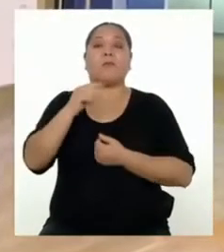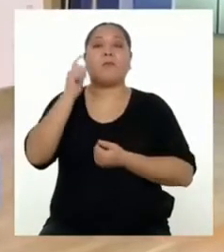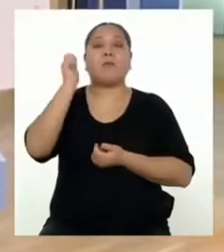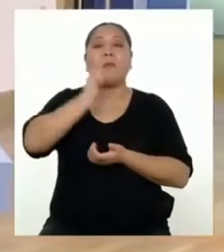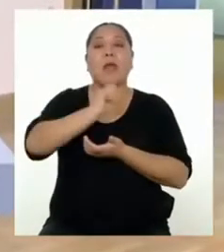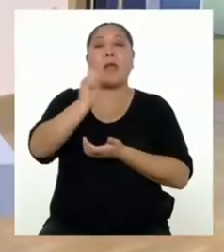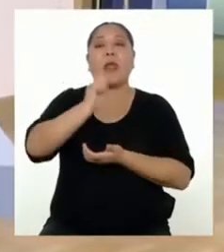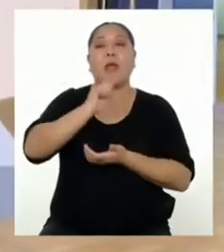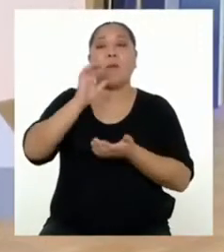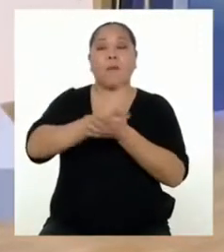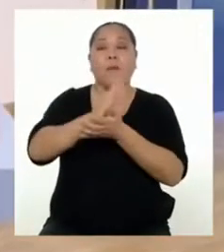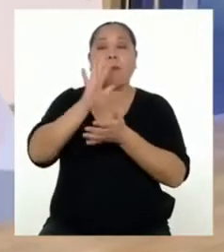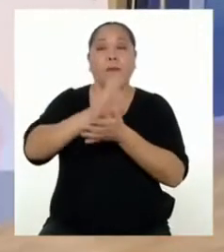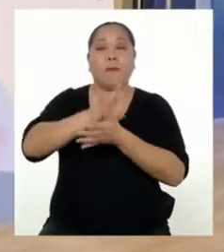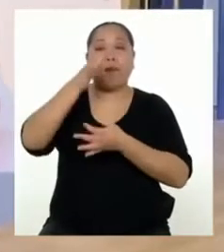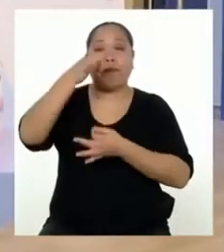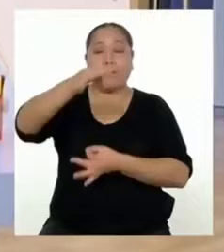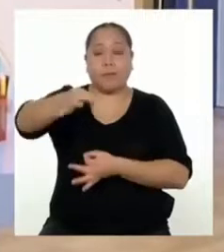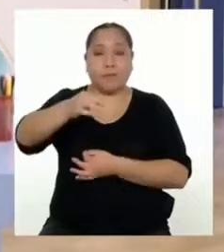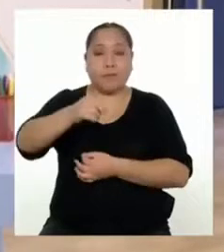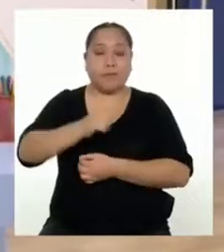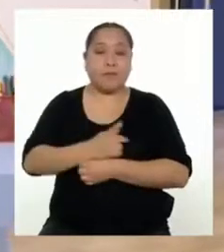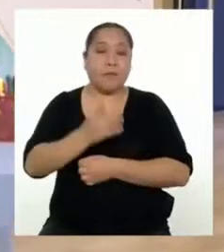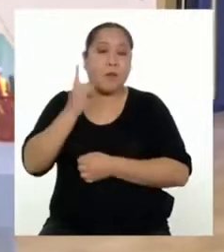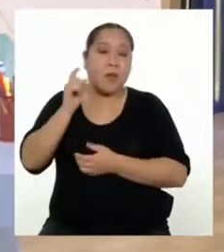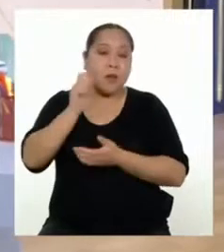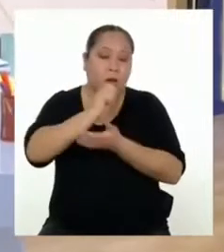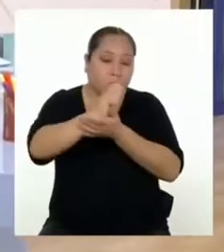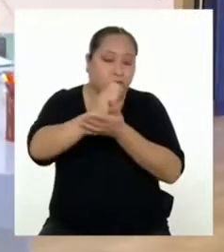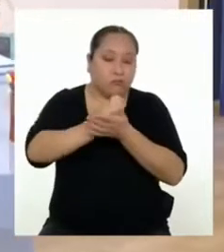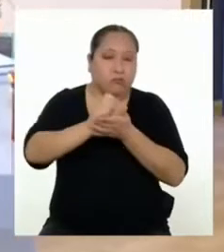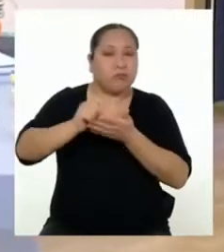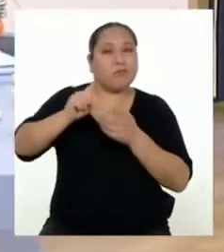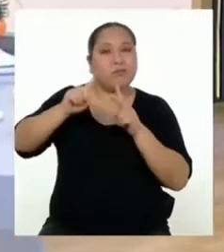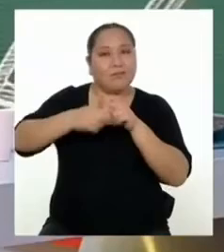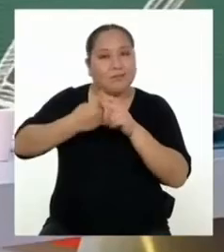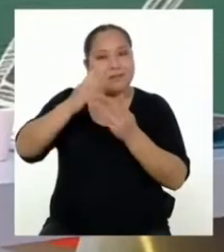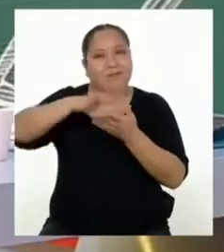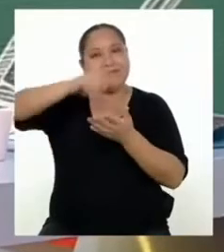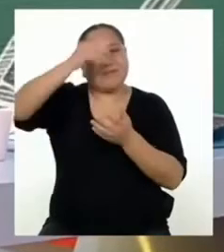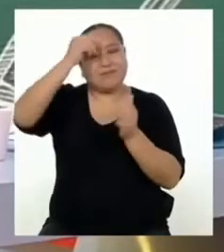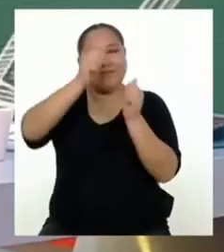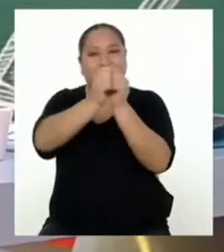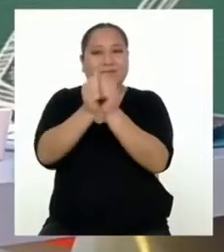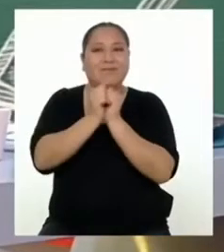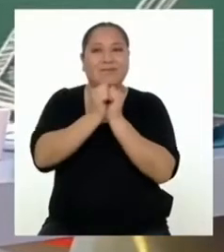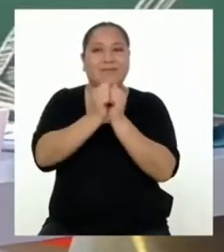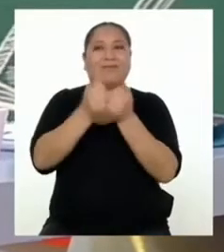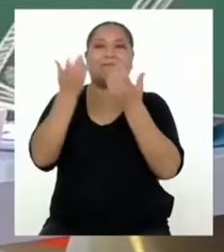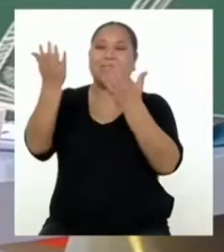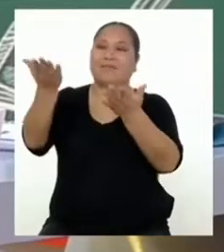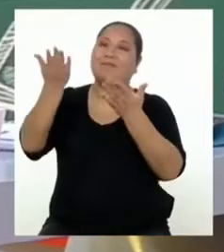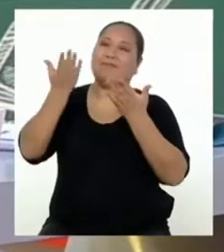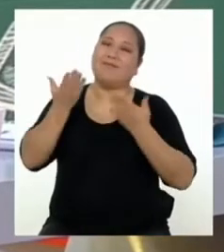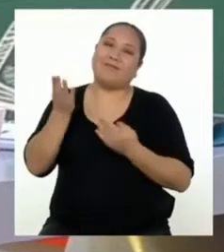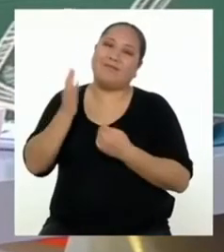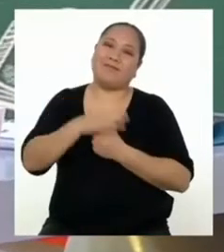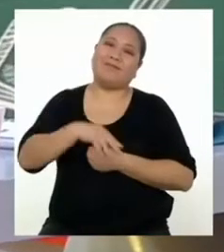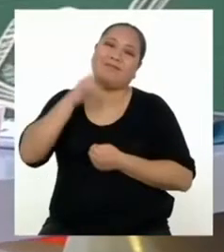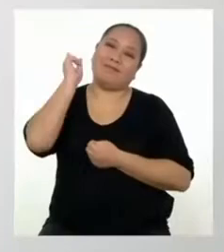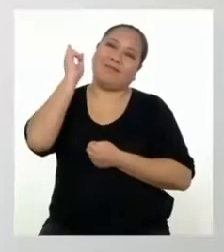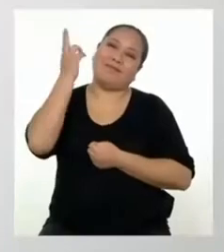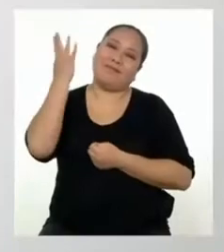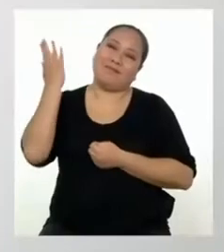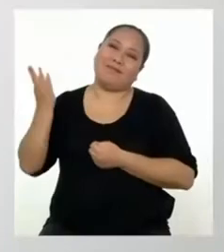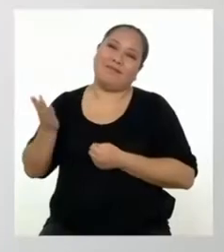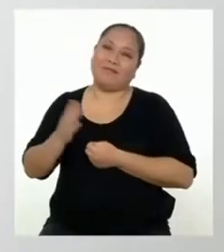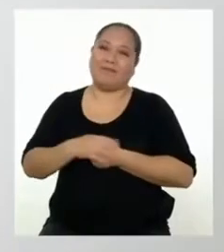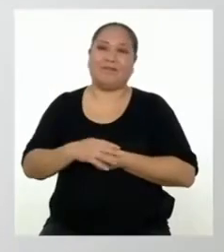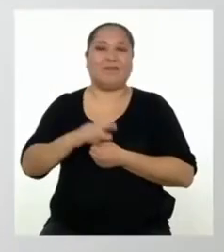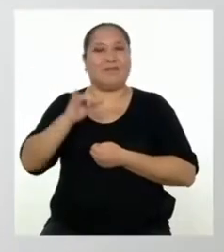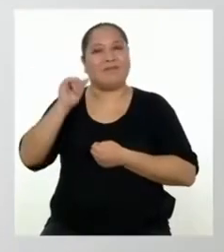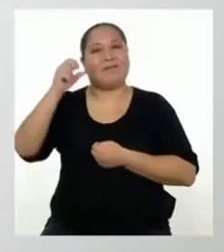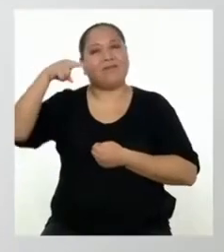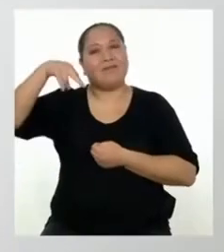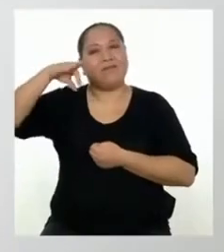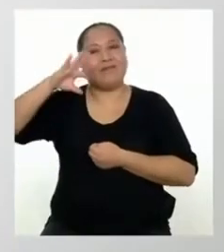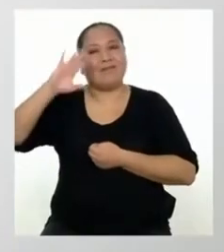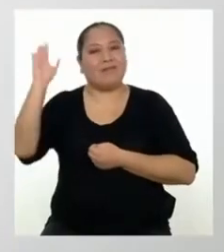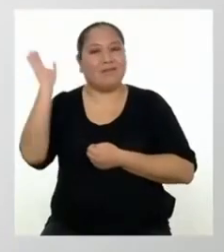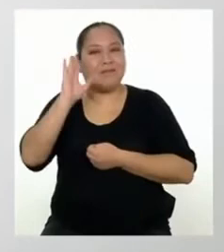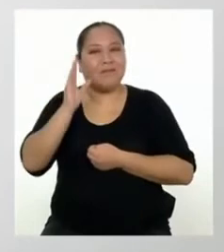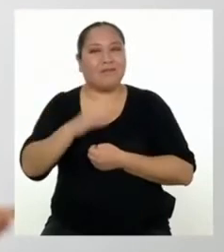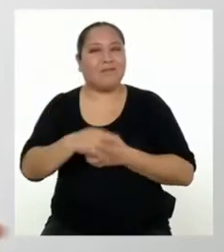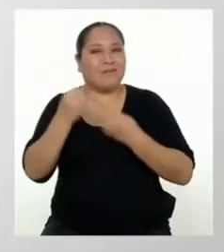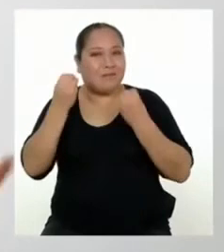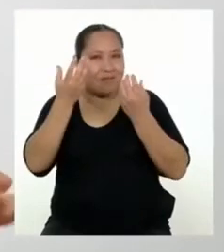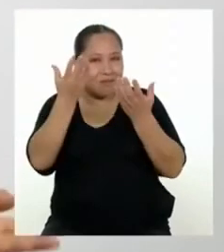un lápiz y papel para tomar notas y empezar a aprender juntos. ¡Démosle la bienvenida a la profesora! Yanira, hola.